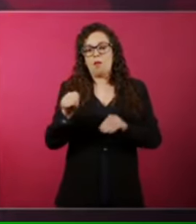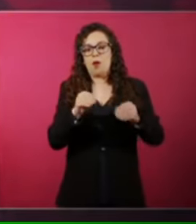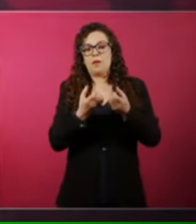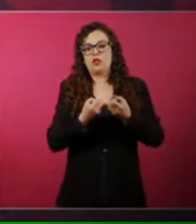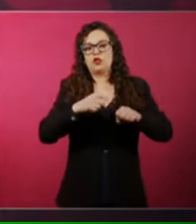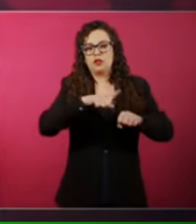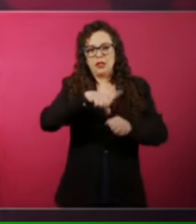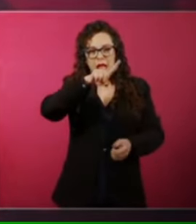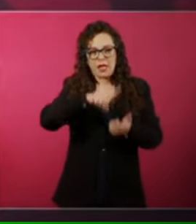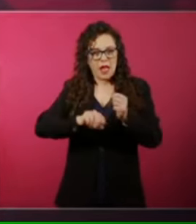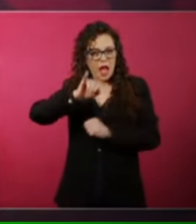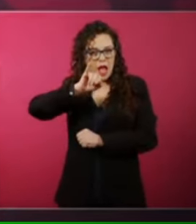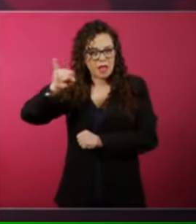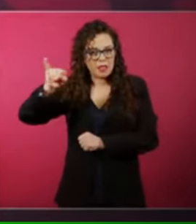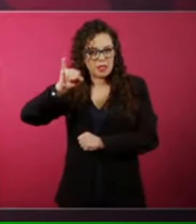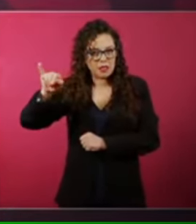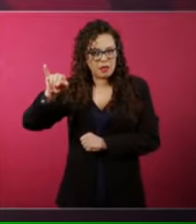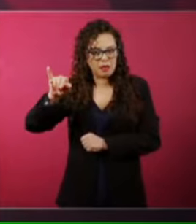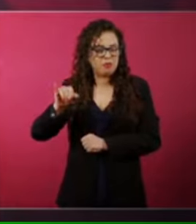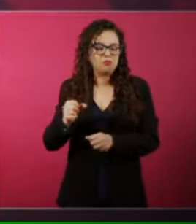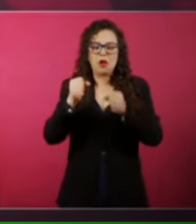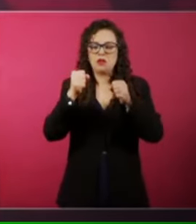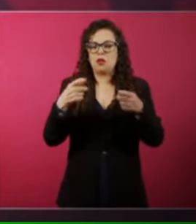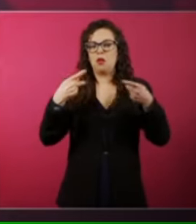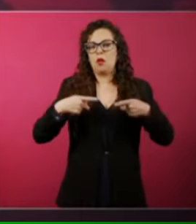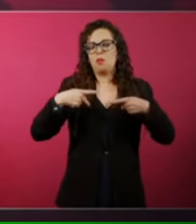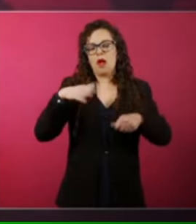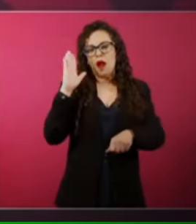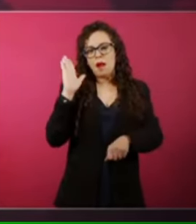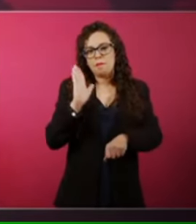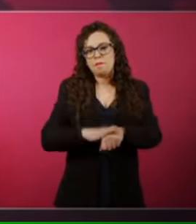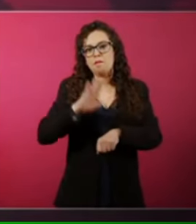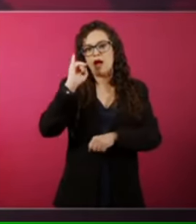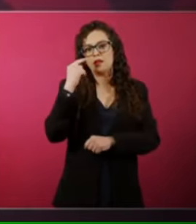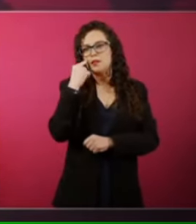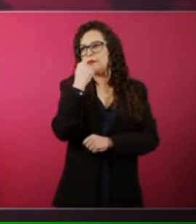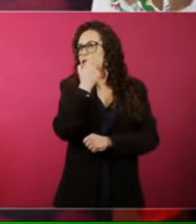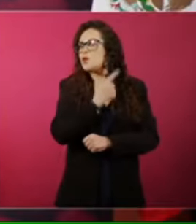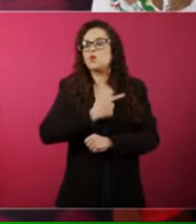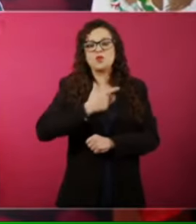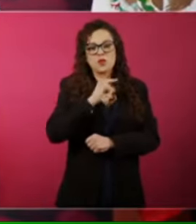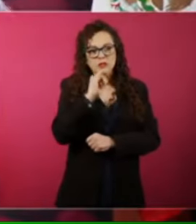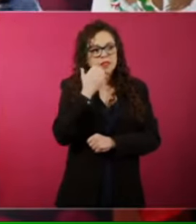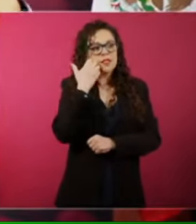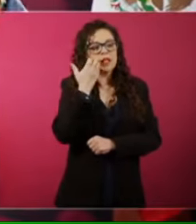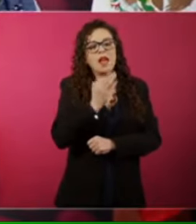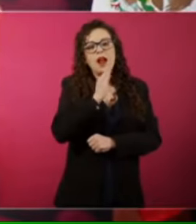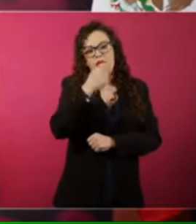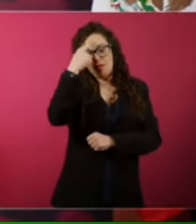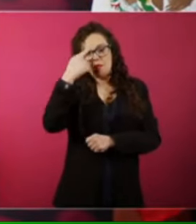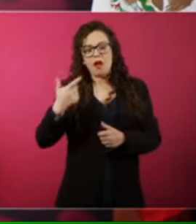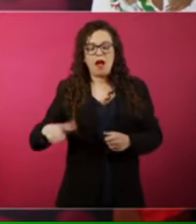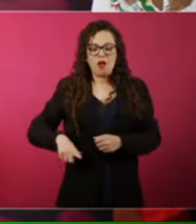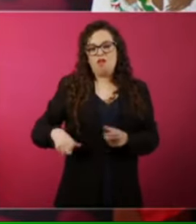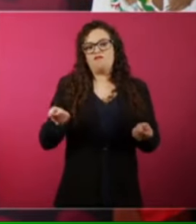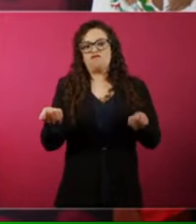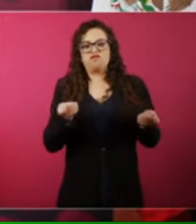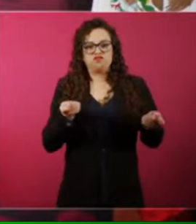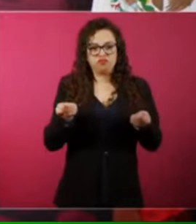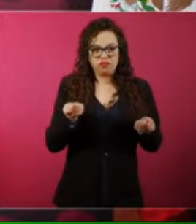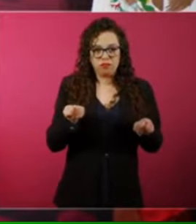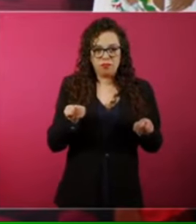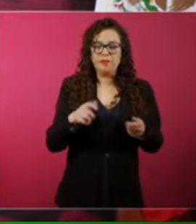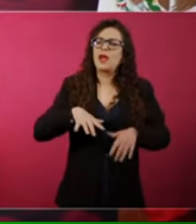más aceptación. A veces hay auges de la